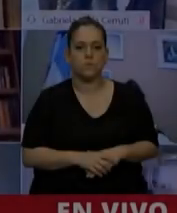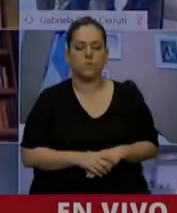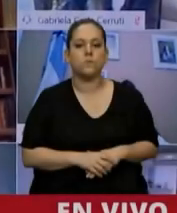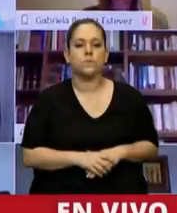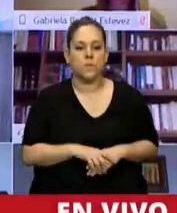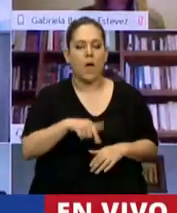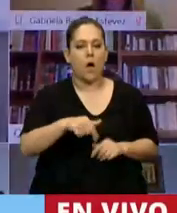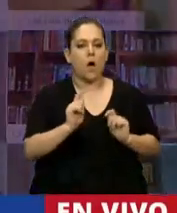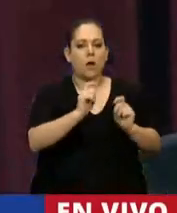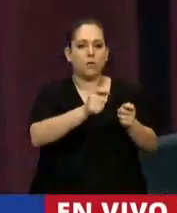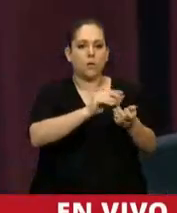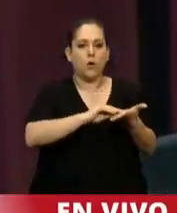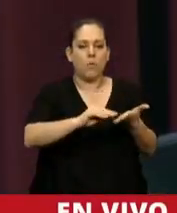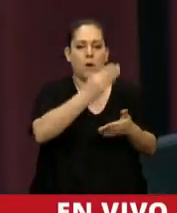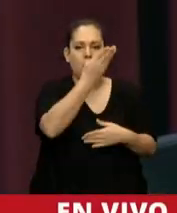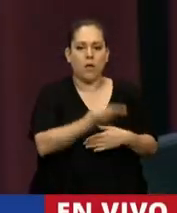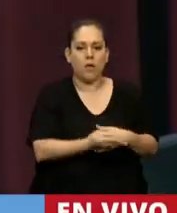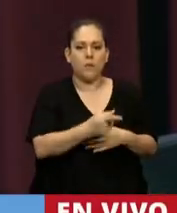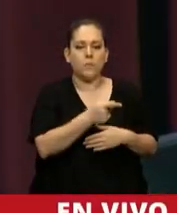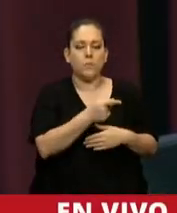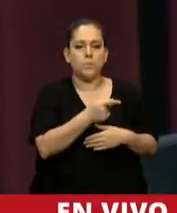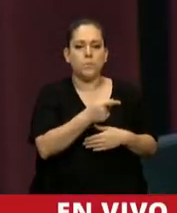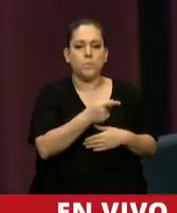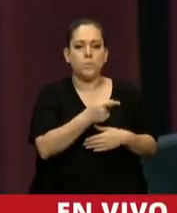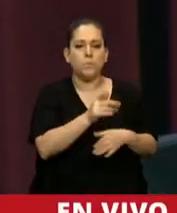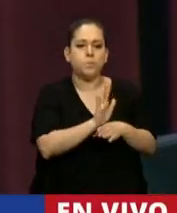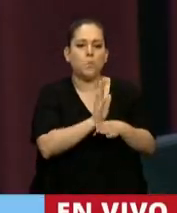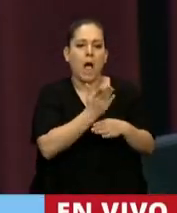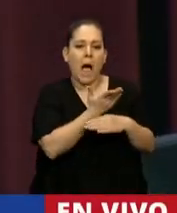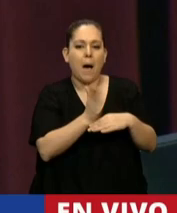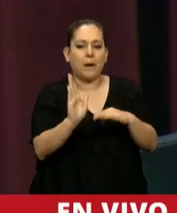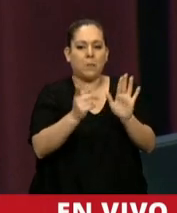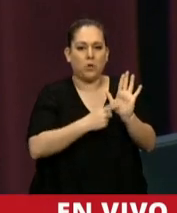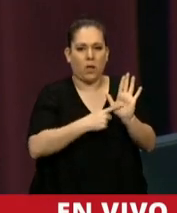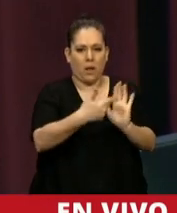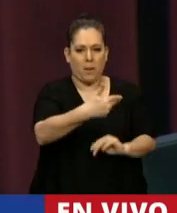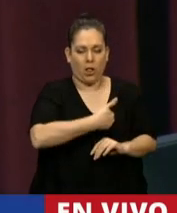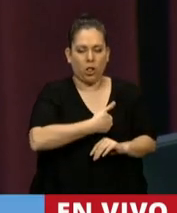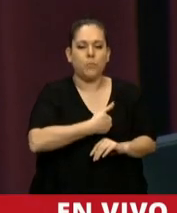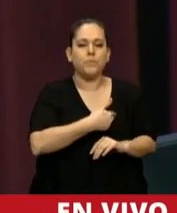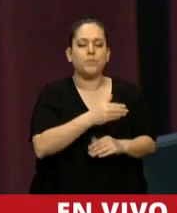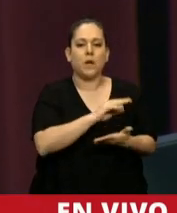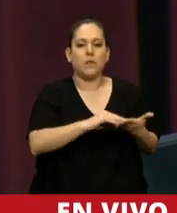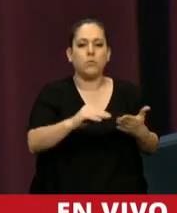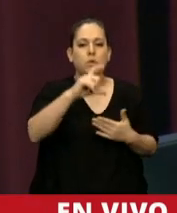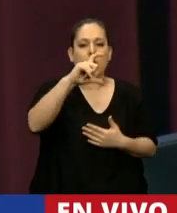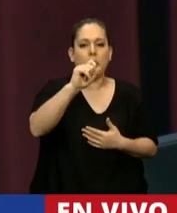Tiene la palabra para un apartamiento del reglamento la diputada Virginia Cornejo.